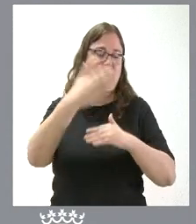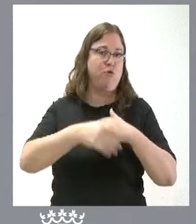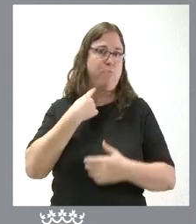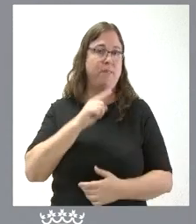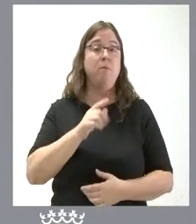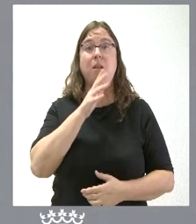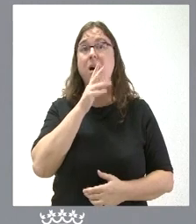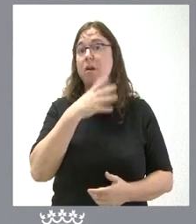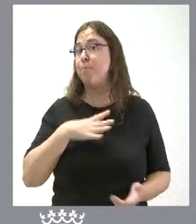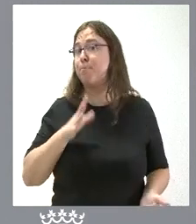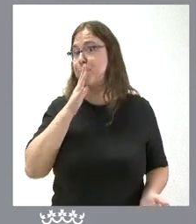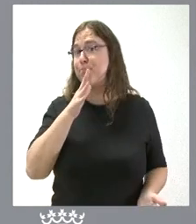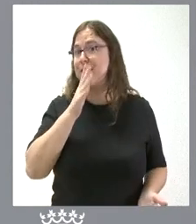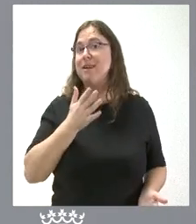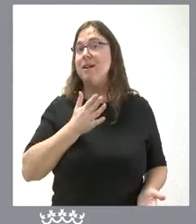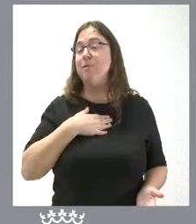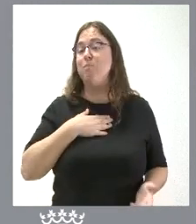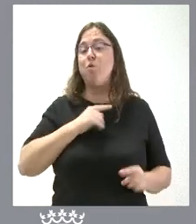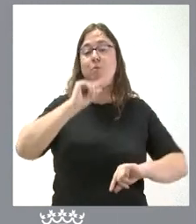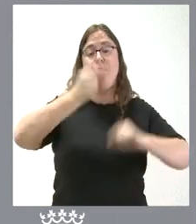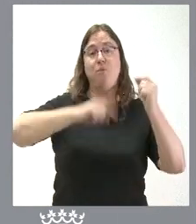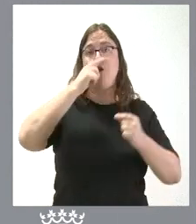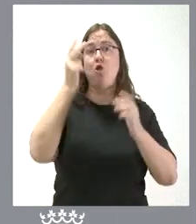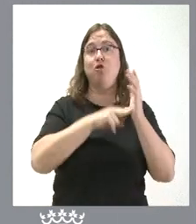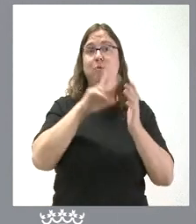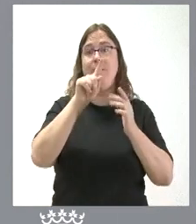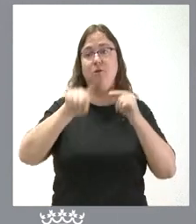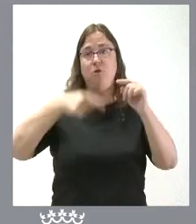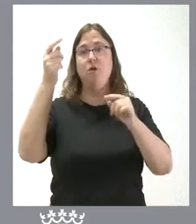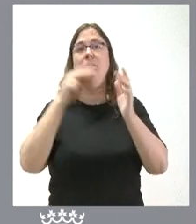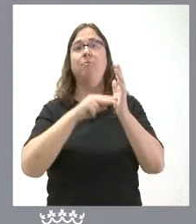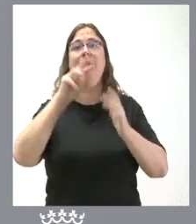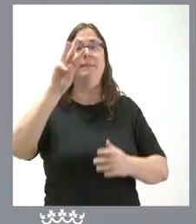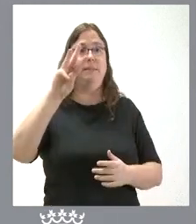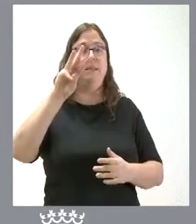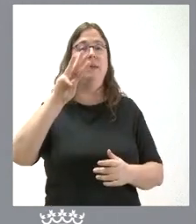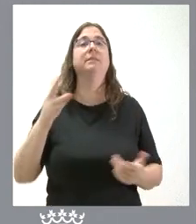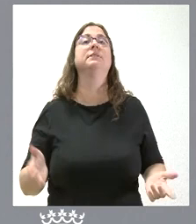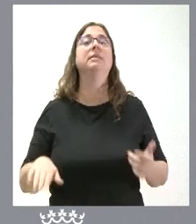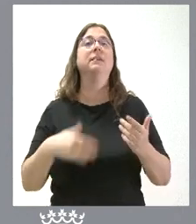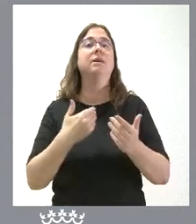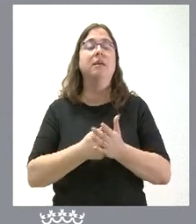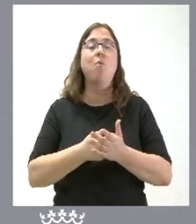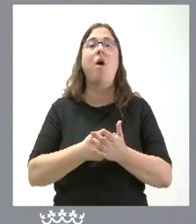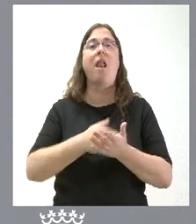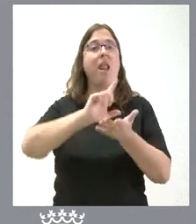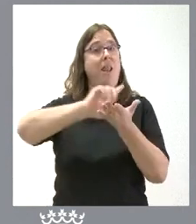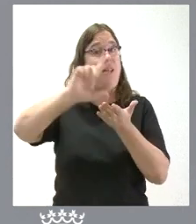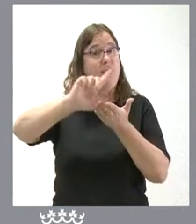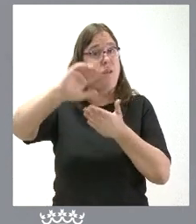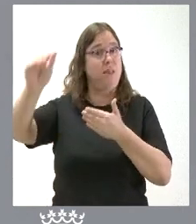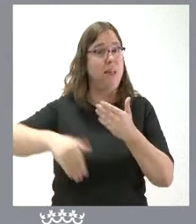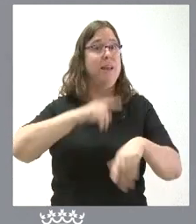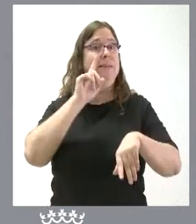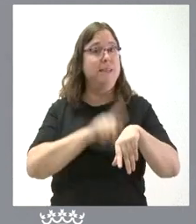ahora? porque lógicamente la liquidación del presupuesto del 21 se produce en el 23 cuando se nos comunicó la liquidación ha pasado el tiempo